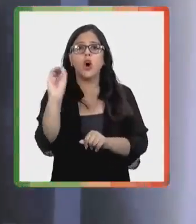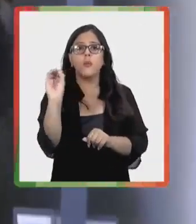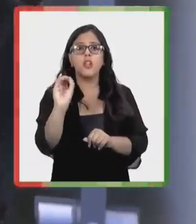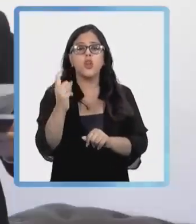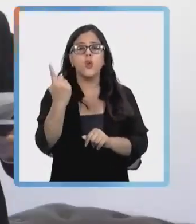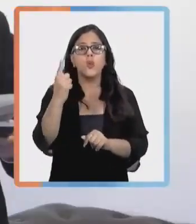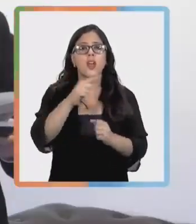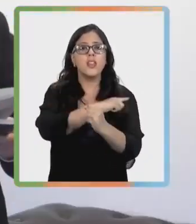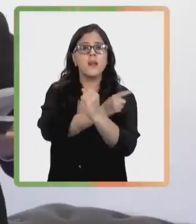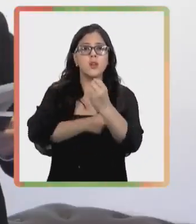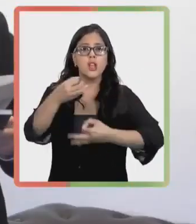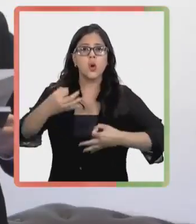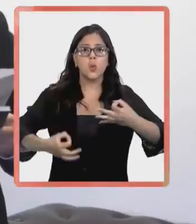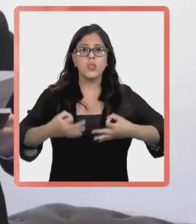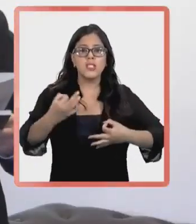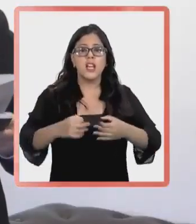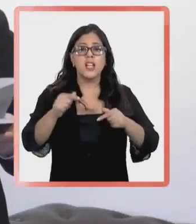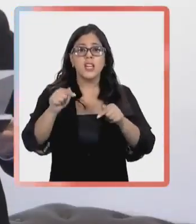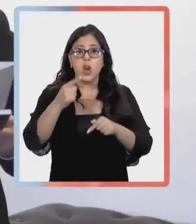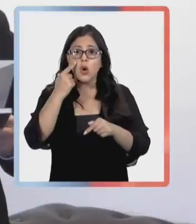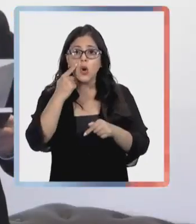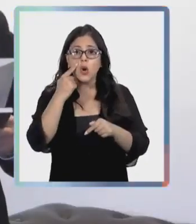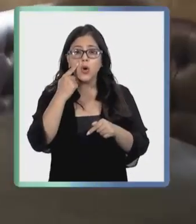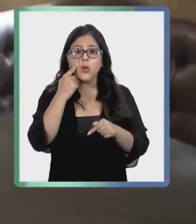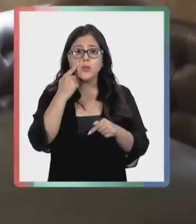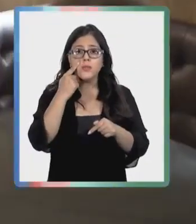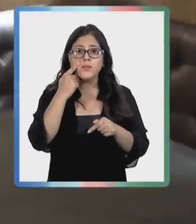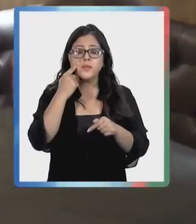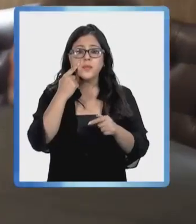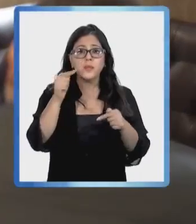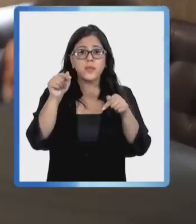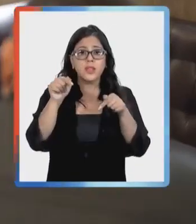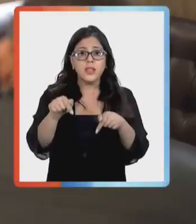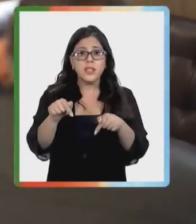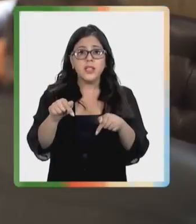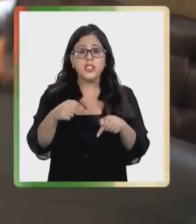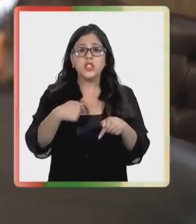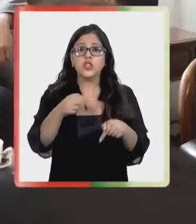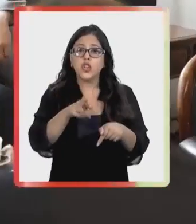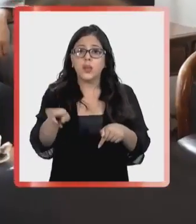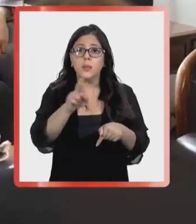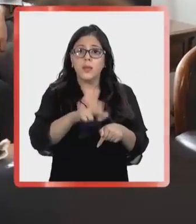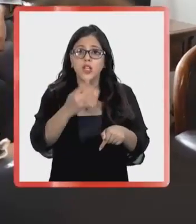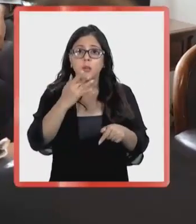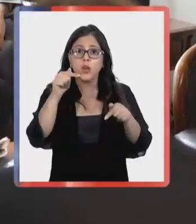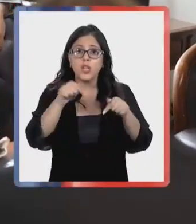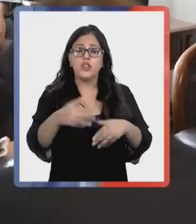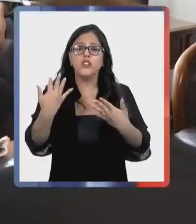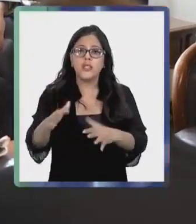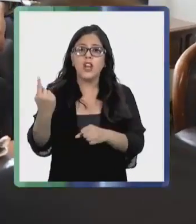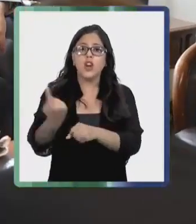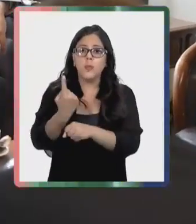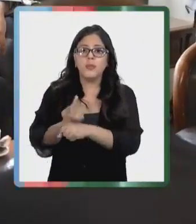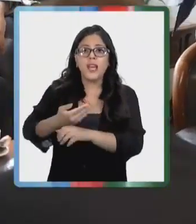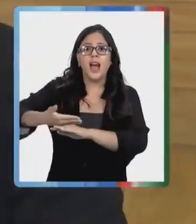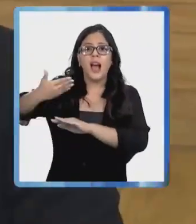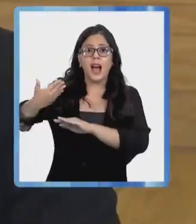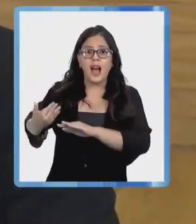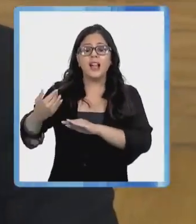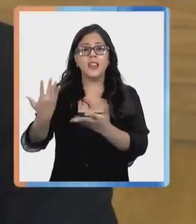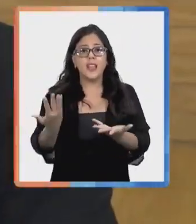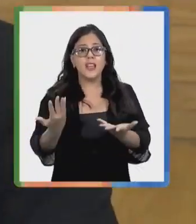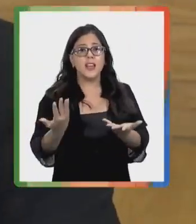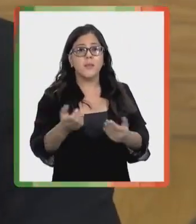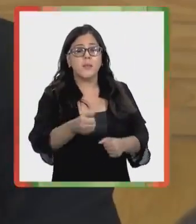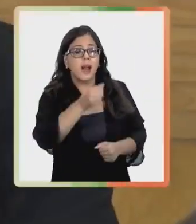una opinión que él tenga del poder judicial, que al contrario, que al contrario, quiero reafirmar aquí porque además esto lo conversamos antes de